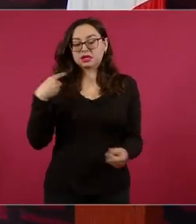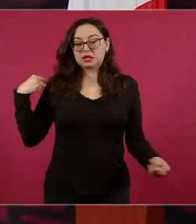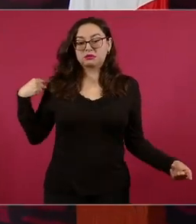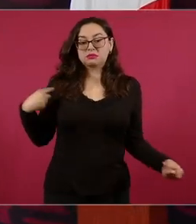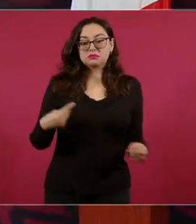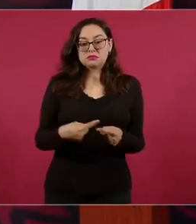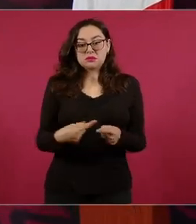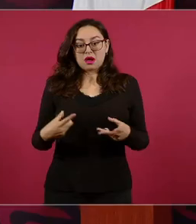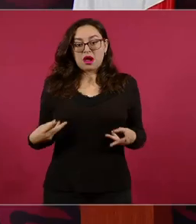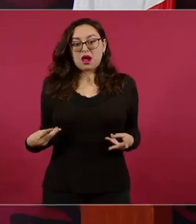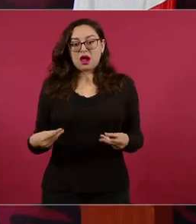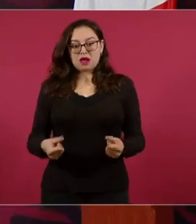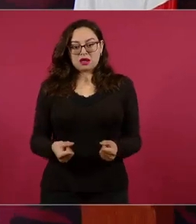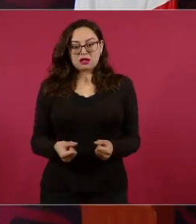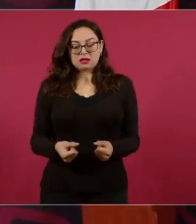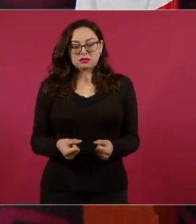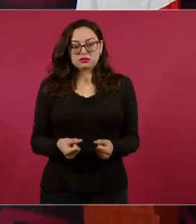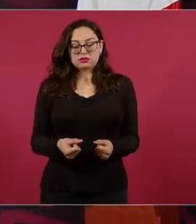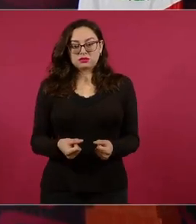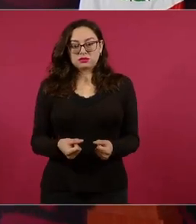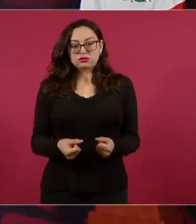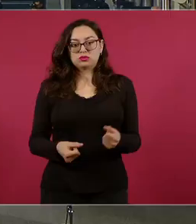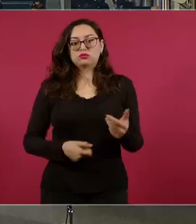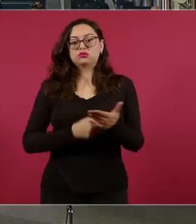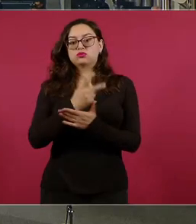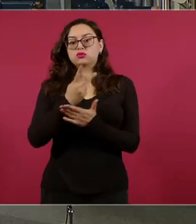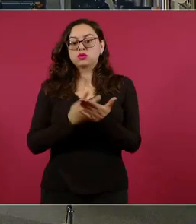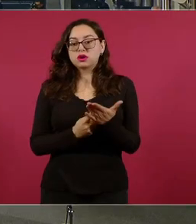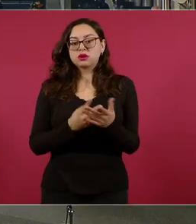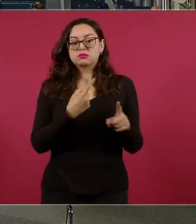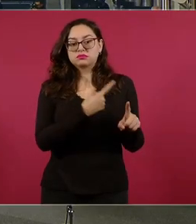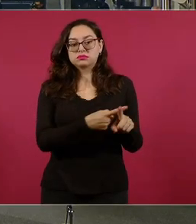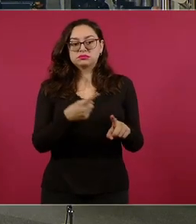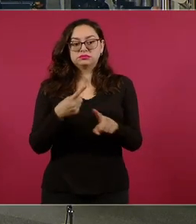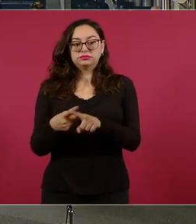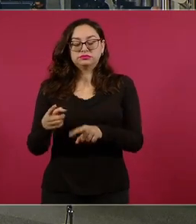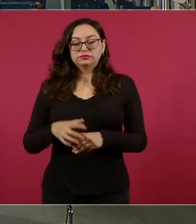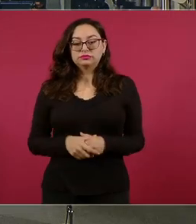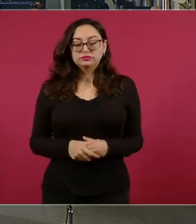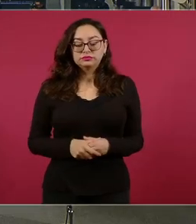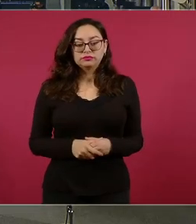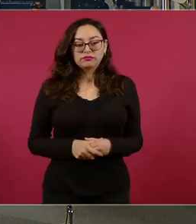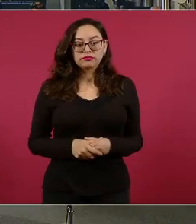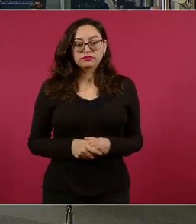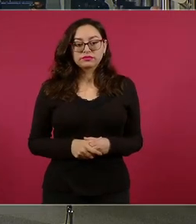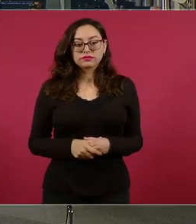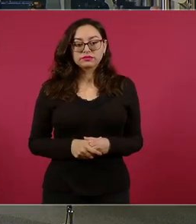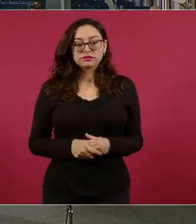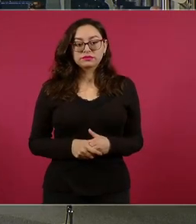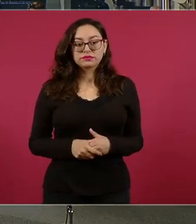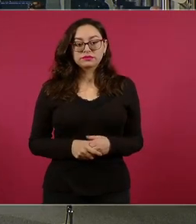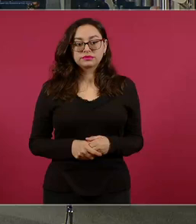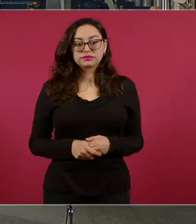en programas prioritarios. Se lo pasas para